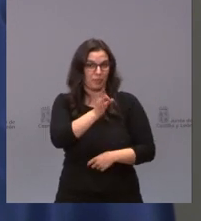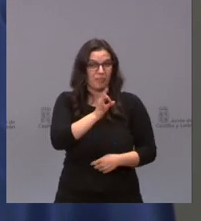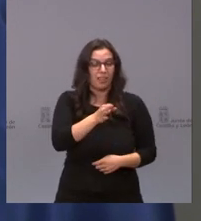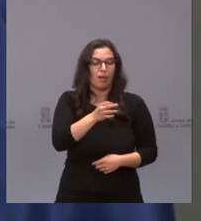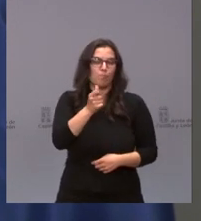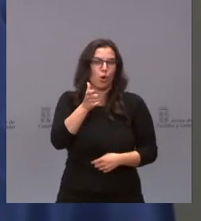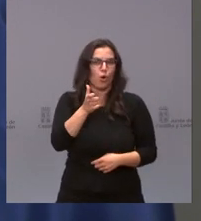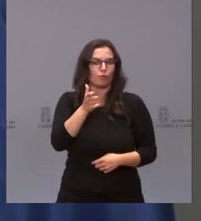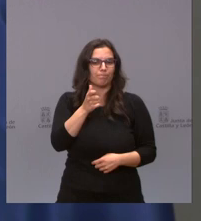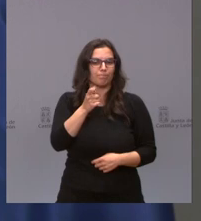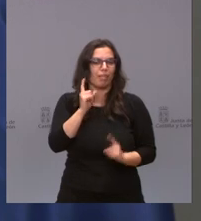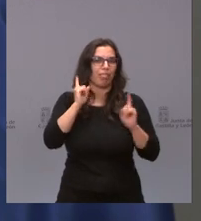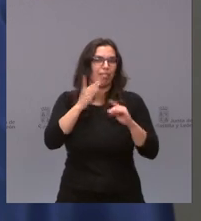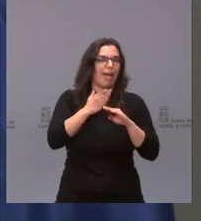situación